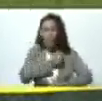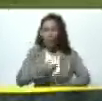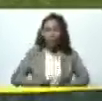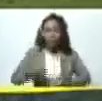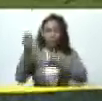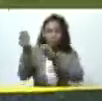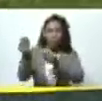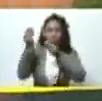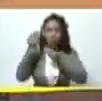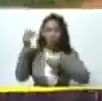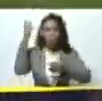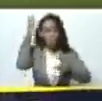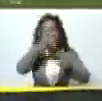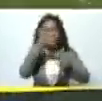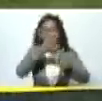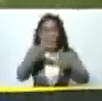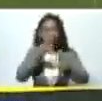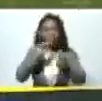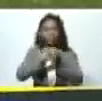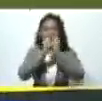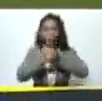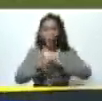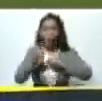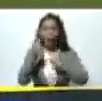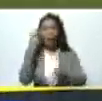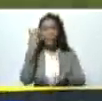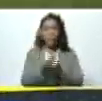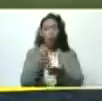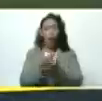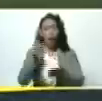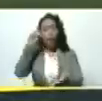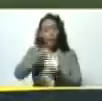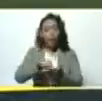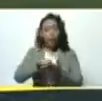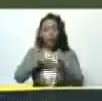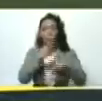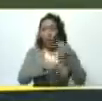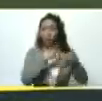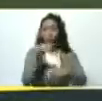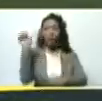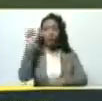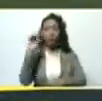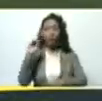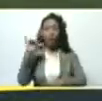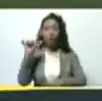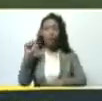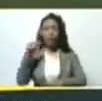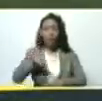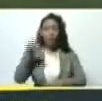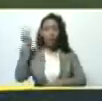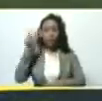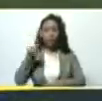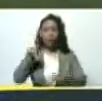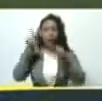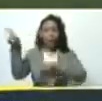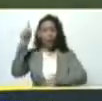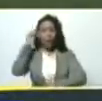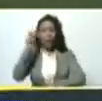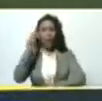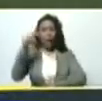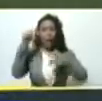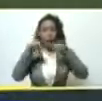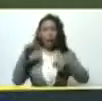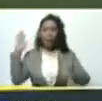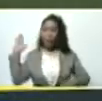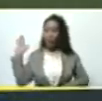indicado de que nos convirtamos y convirtamos a Monagas en el epicentro de la producción de soya de Venezuela esa es la tarea que aquí